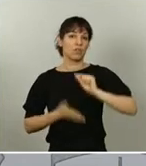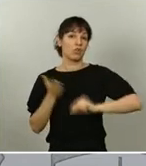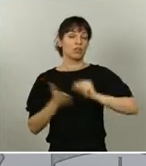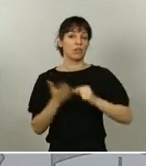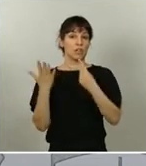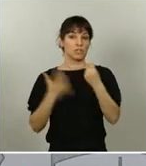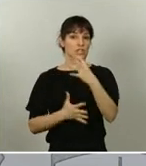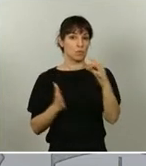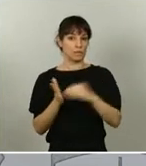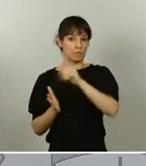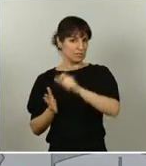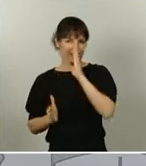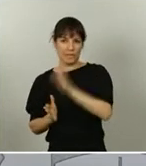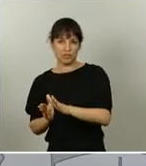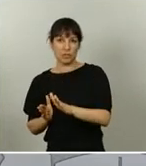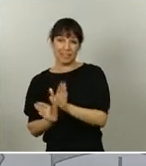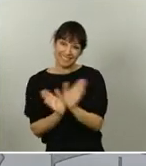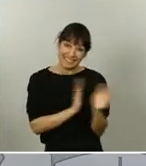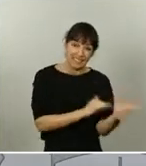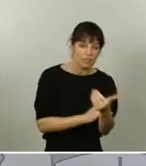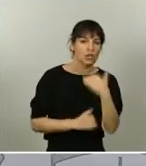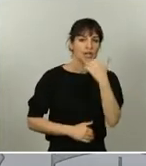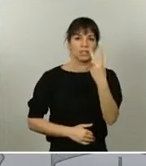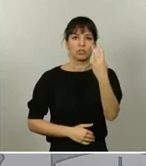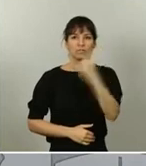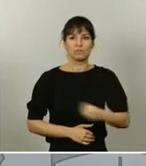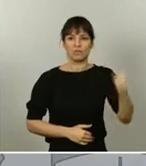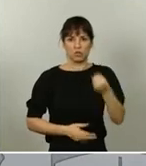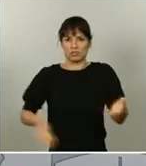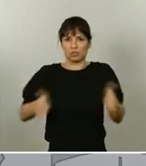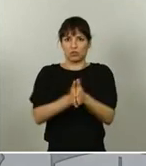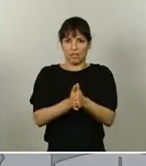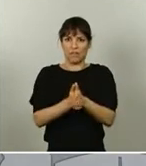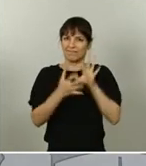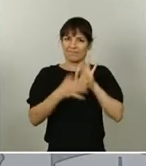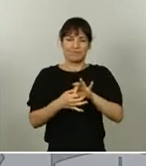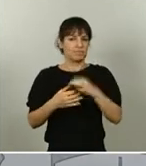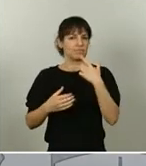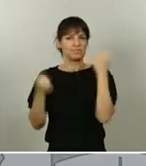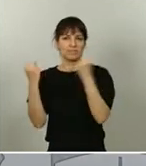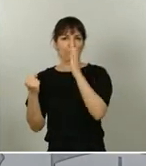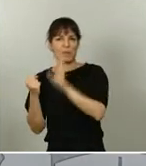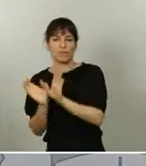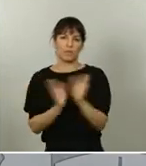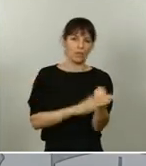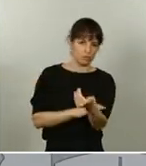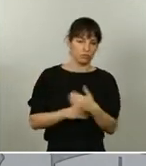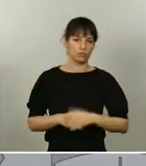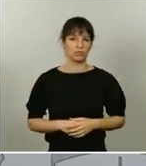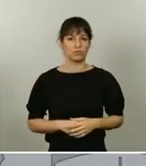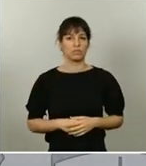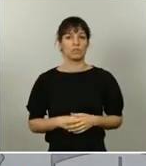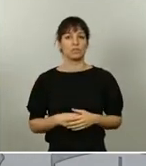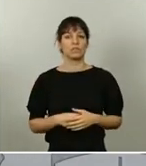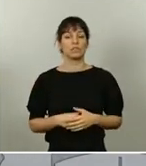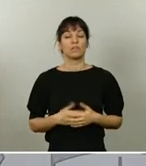casi dos millones de puestos de trabajo en total están ligados al sector de manera directa o de manera indirecta. Y no es necesario tampoco explicar